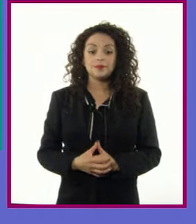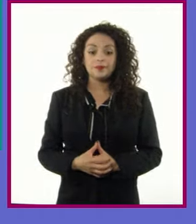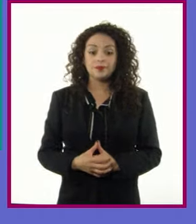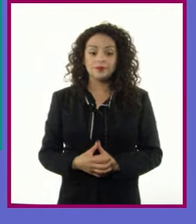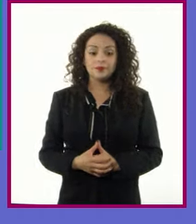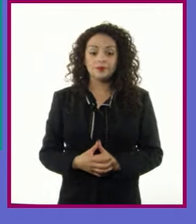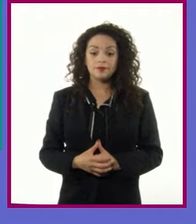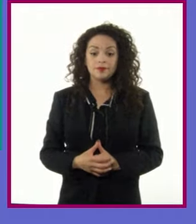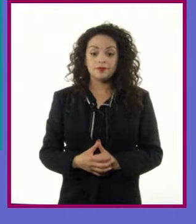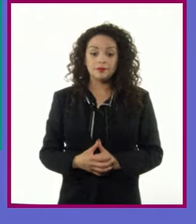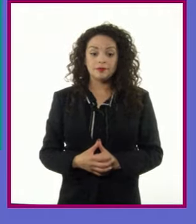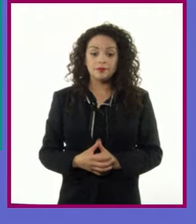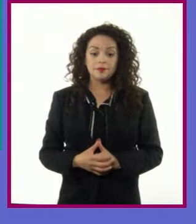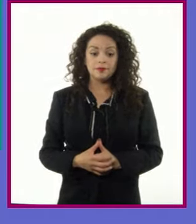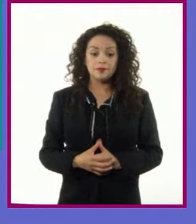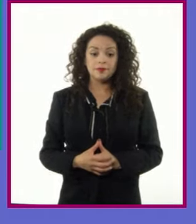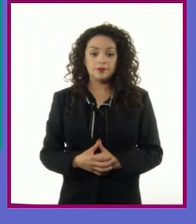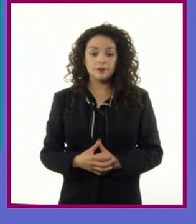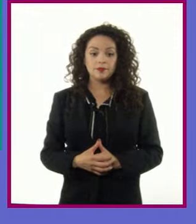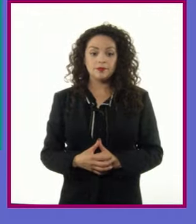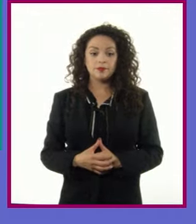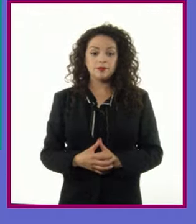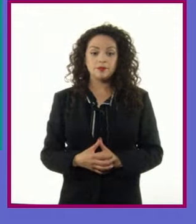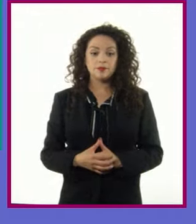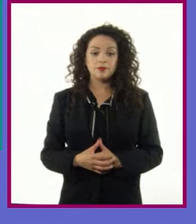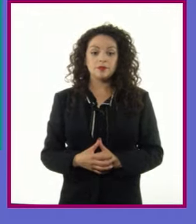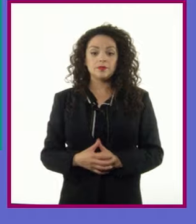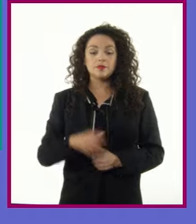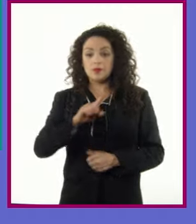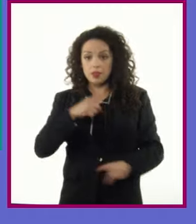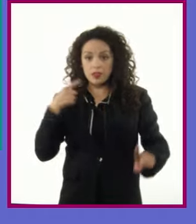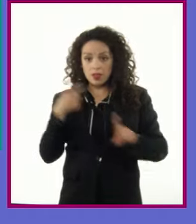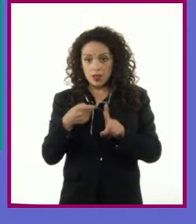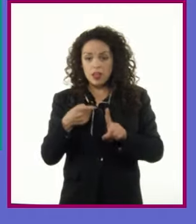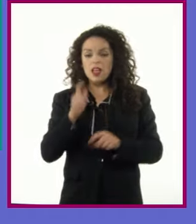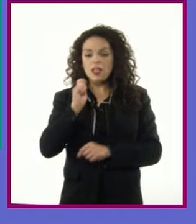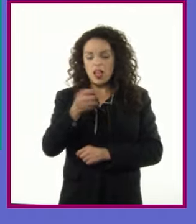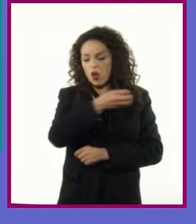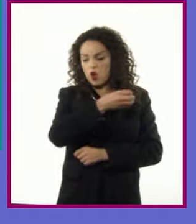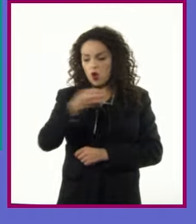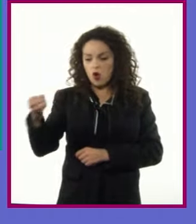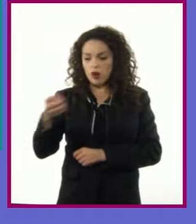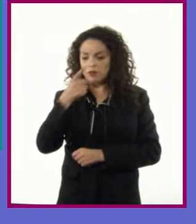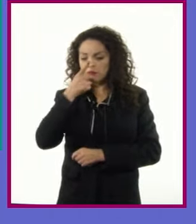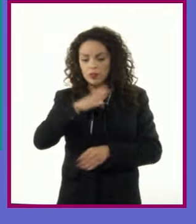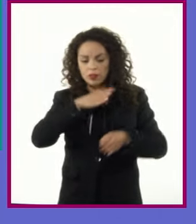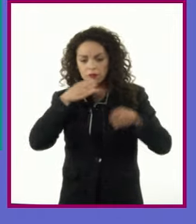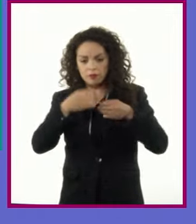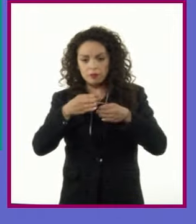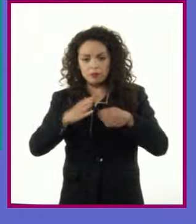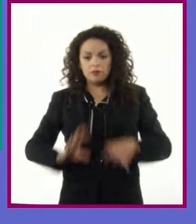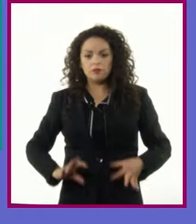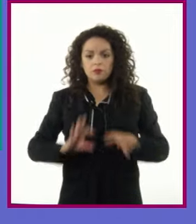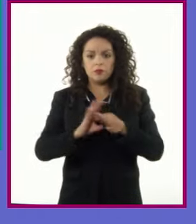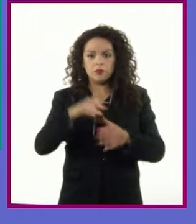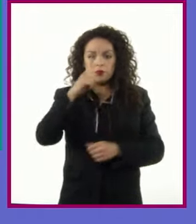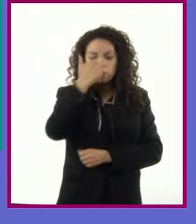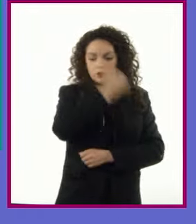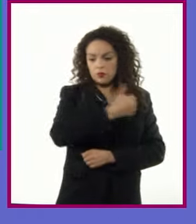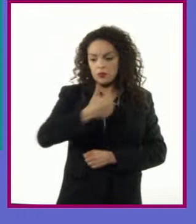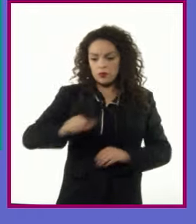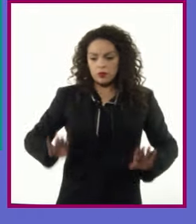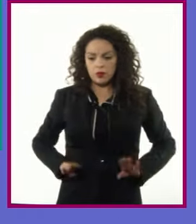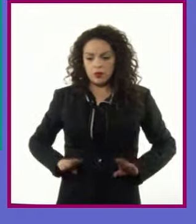Un guión teatral contiene especificados y en orden los parlamentos que corresponden a cada personaje